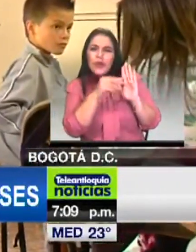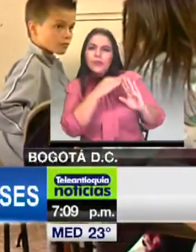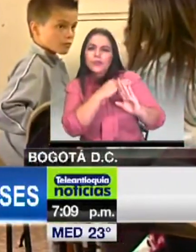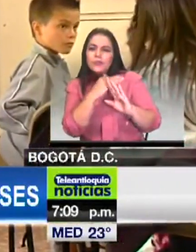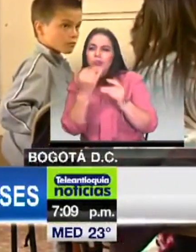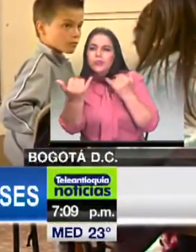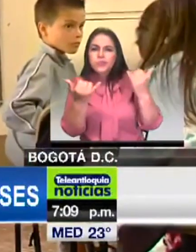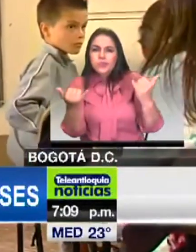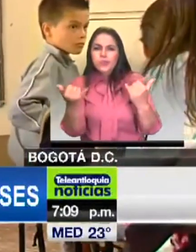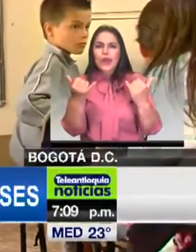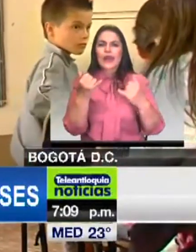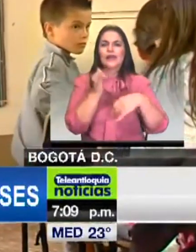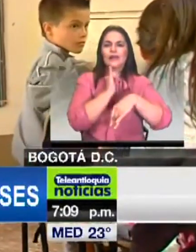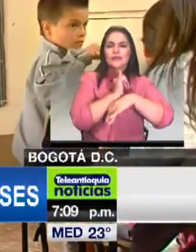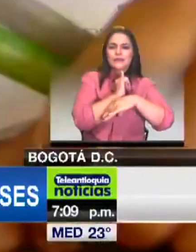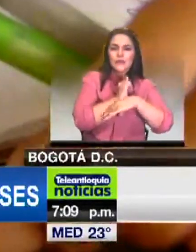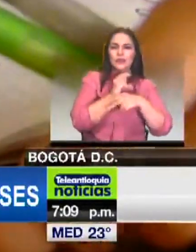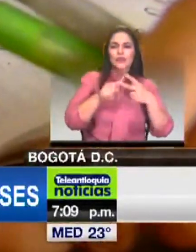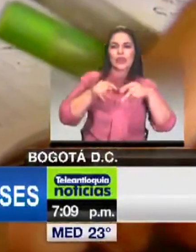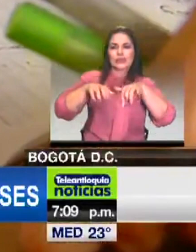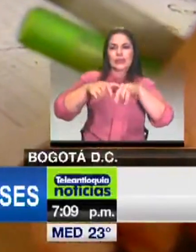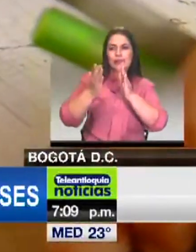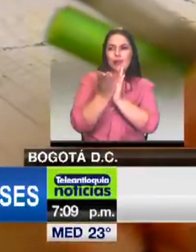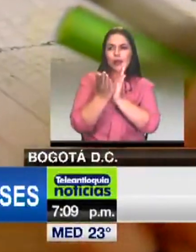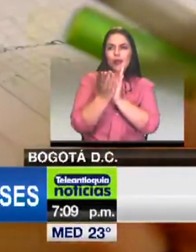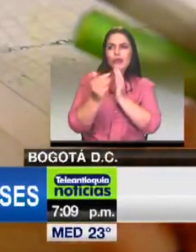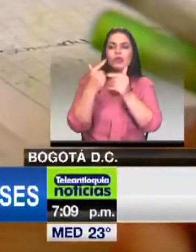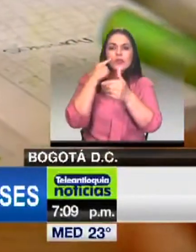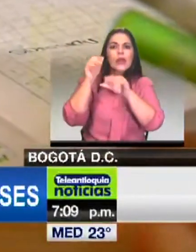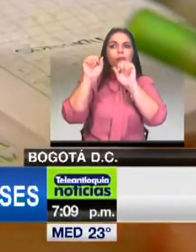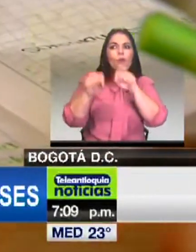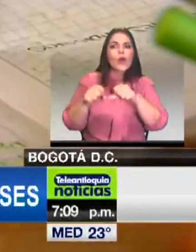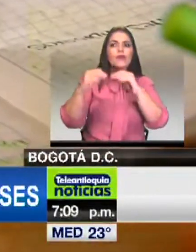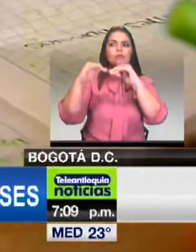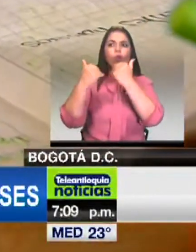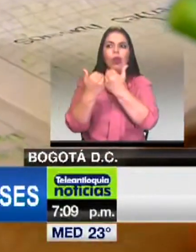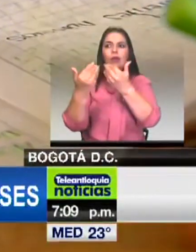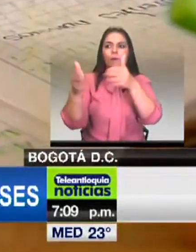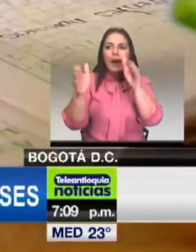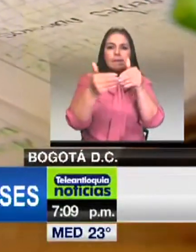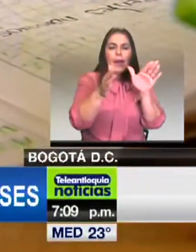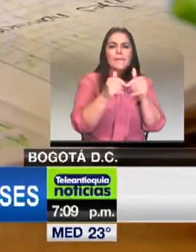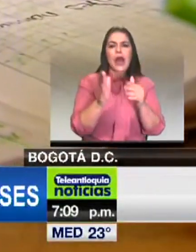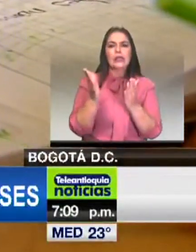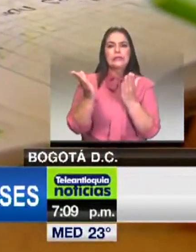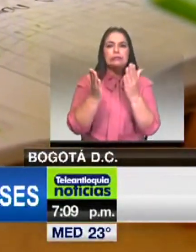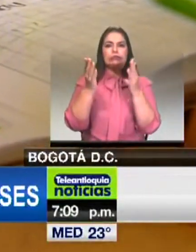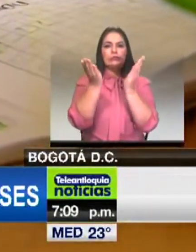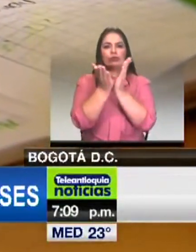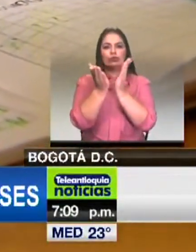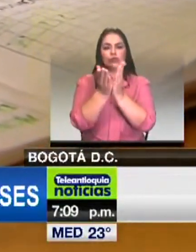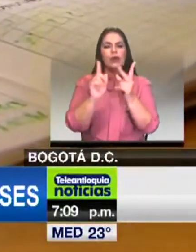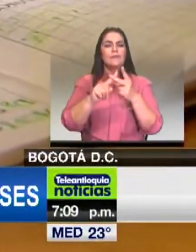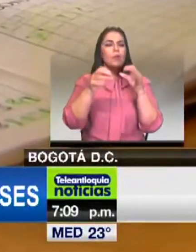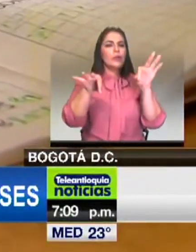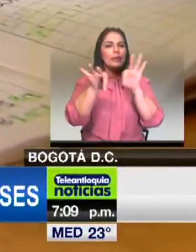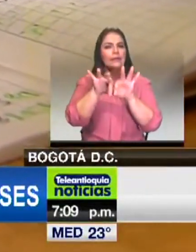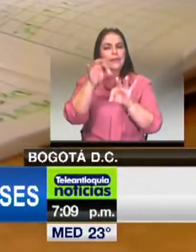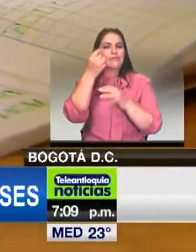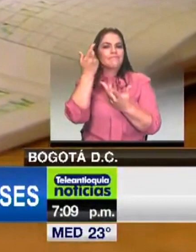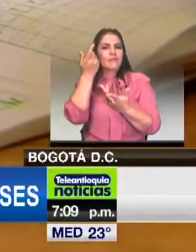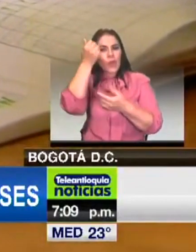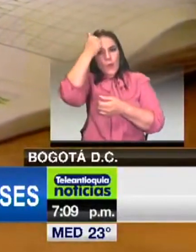las instituciones y las secretarías de educación que les permita garantizar el servicio, abarcando elementos pedagógicos y de bioseguridad.